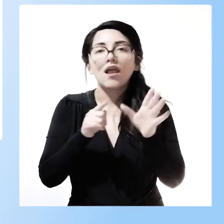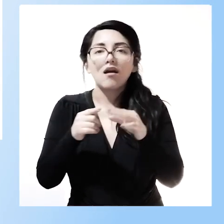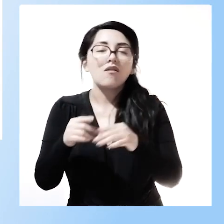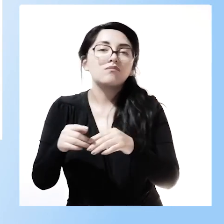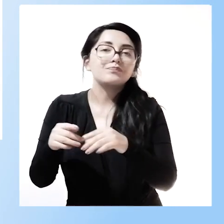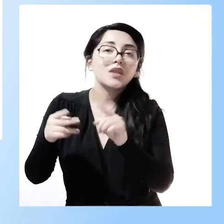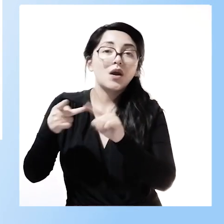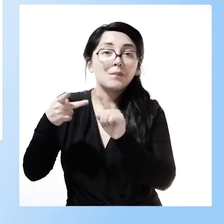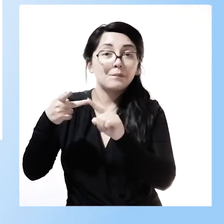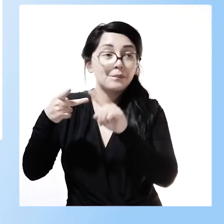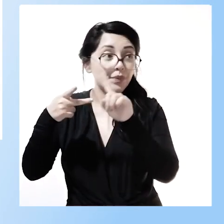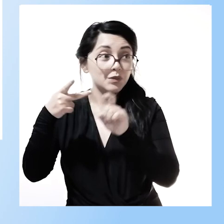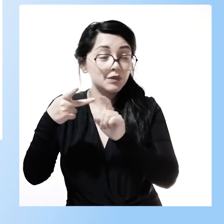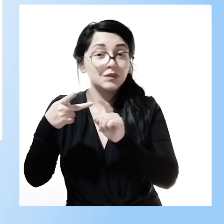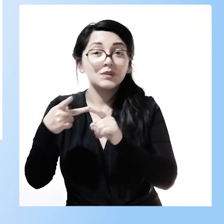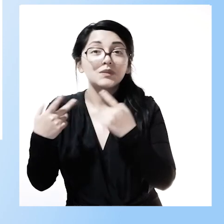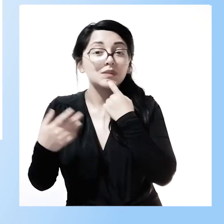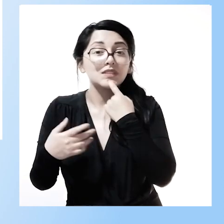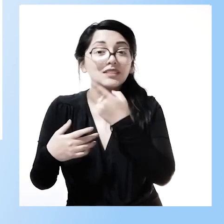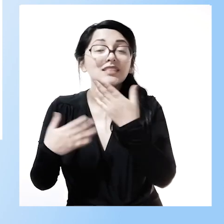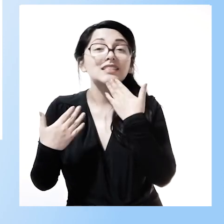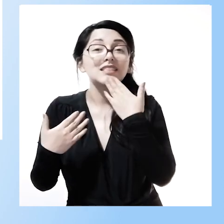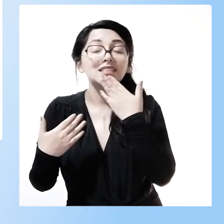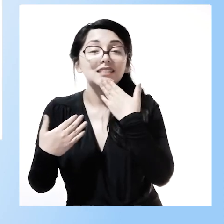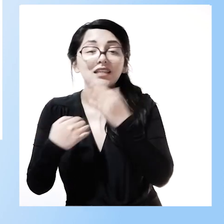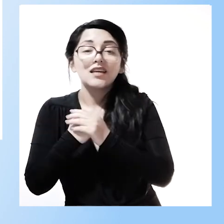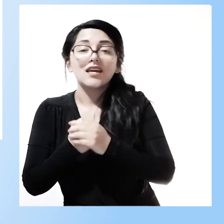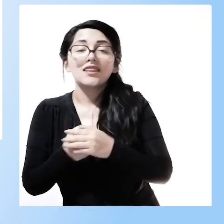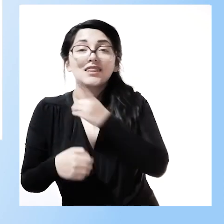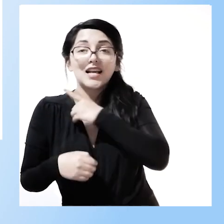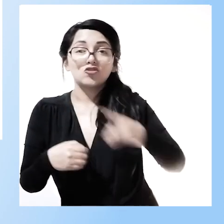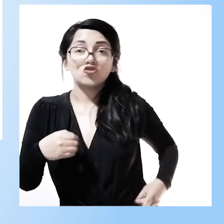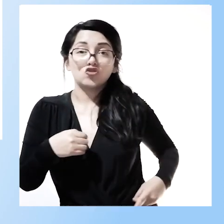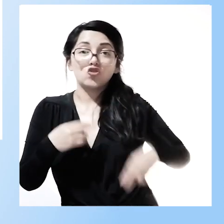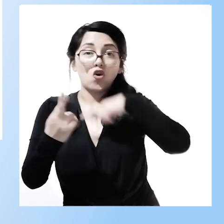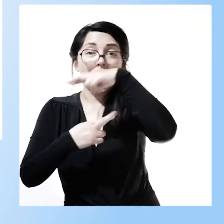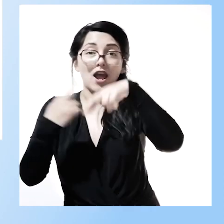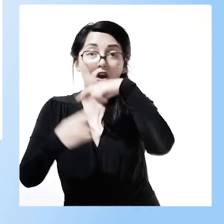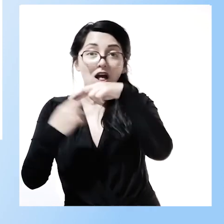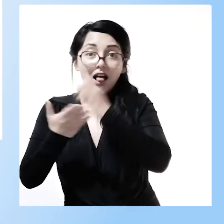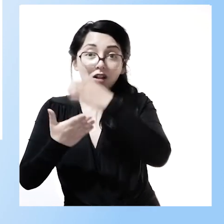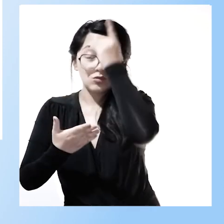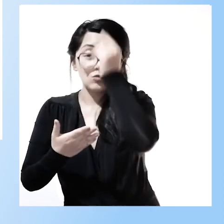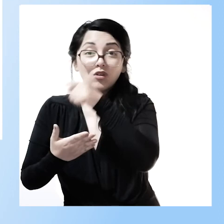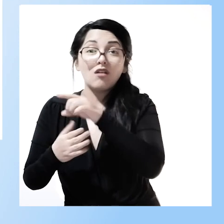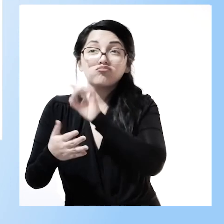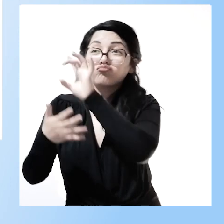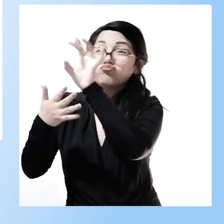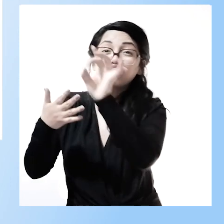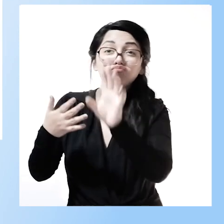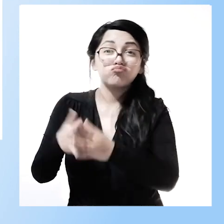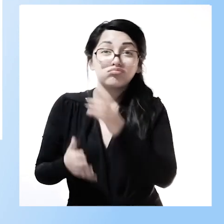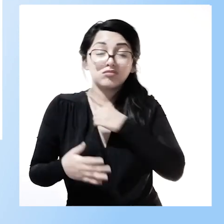que nos hacen desde las direcciones regionales de educación muchos directores Tamara quieren saber y